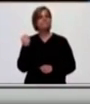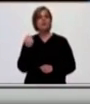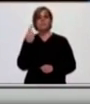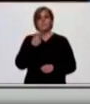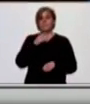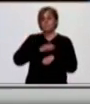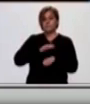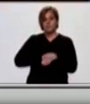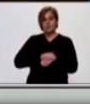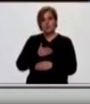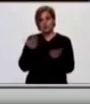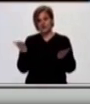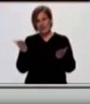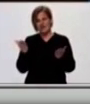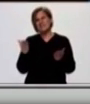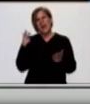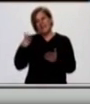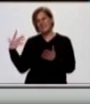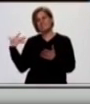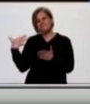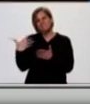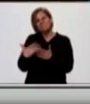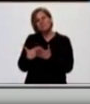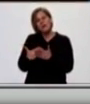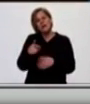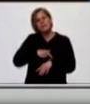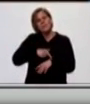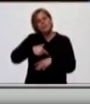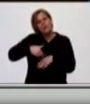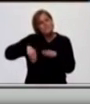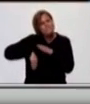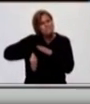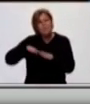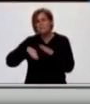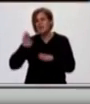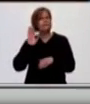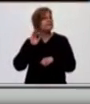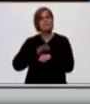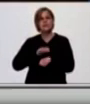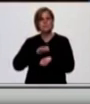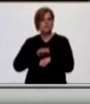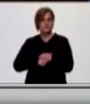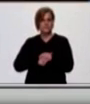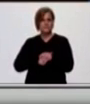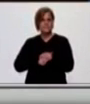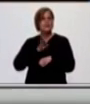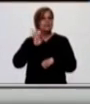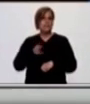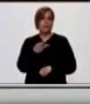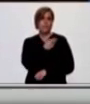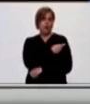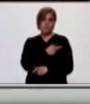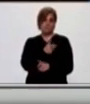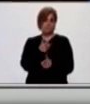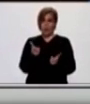Responsabilidad social, lo venimos diciendo, pero es el momento de apelar más que nunca a la misma. Sabemos que no hay vacuna